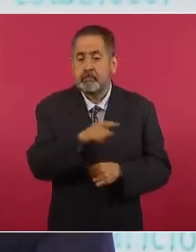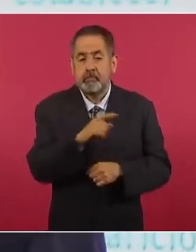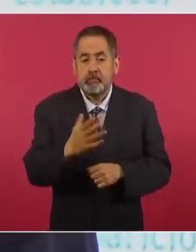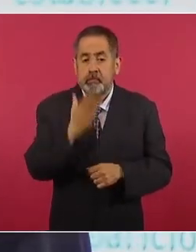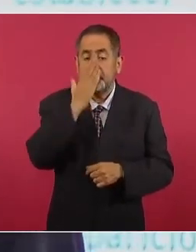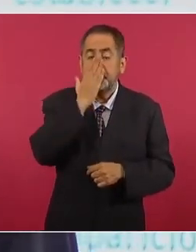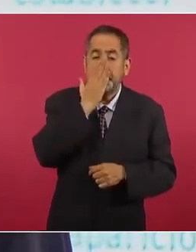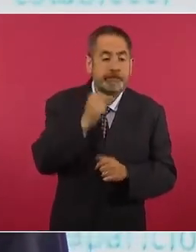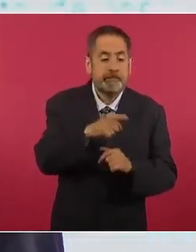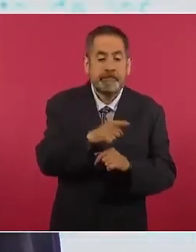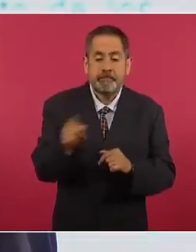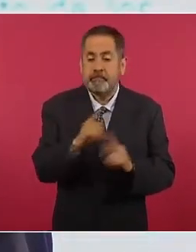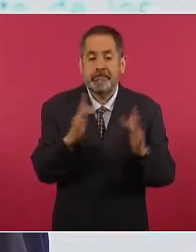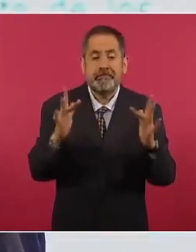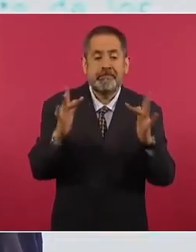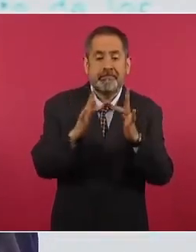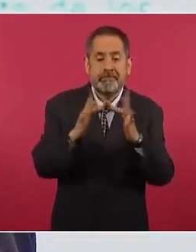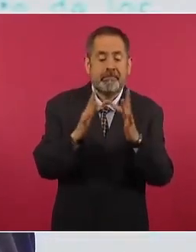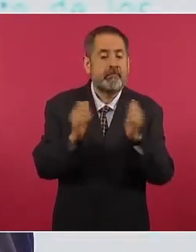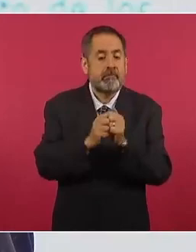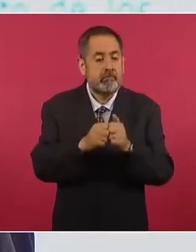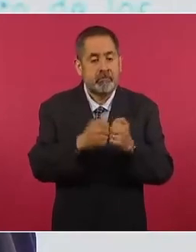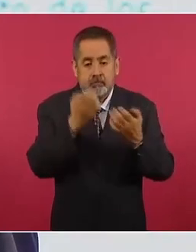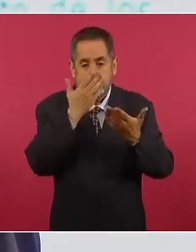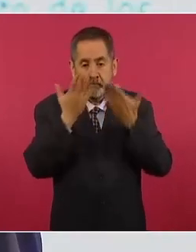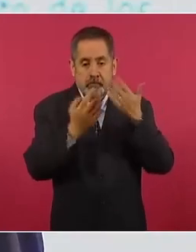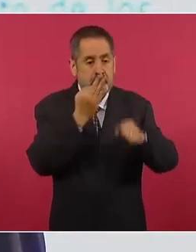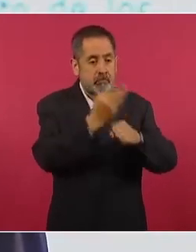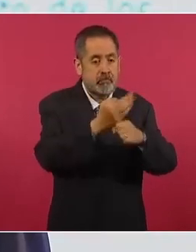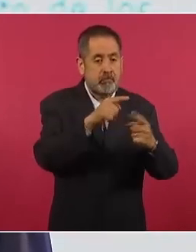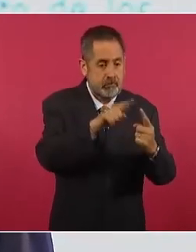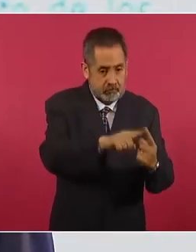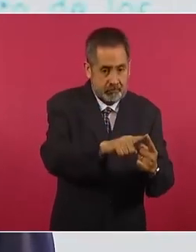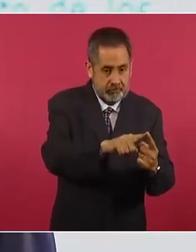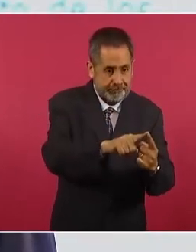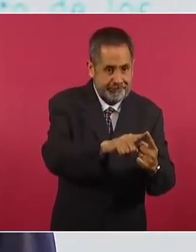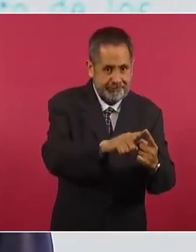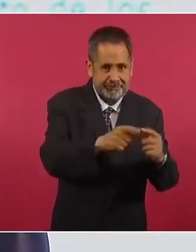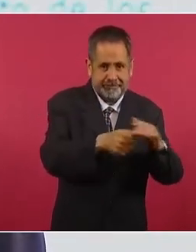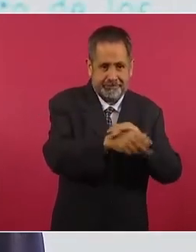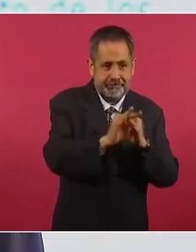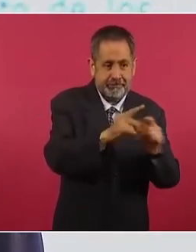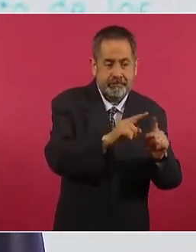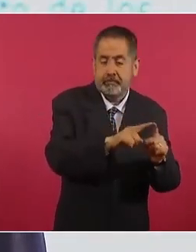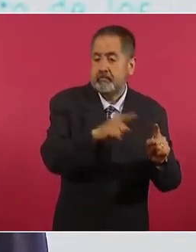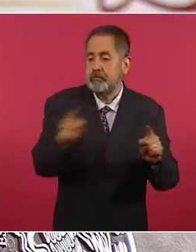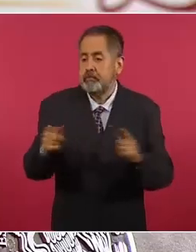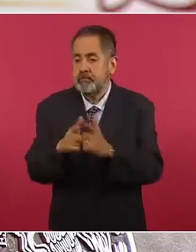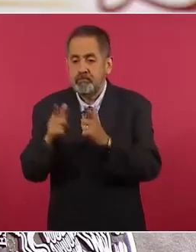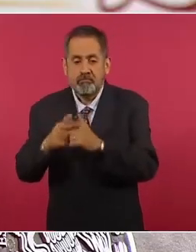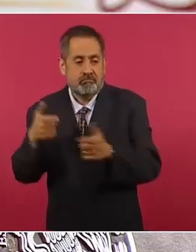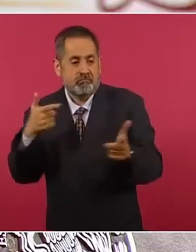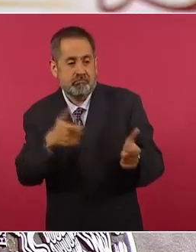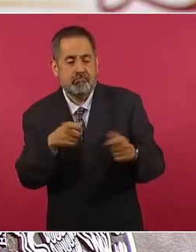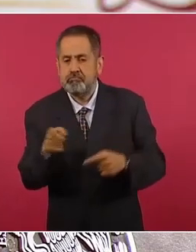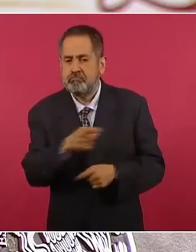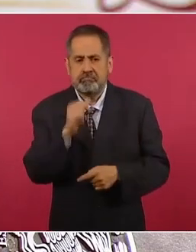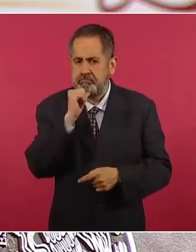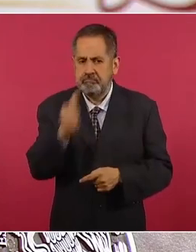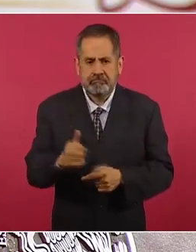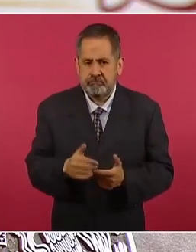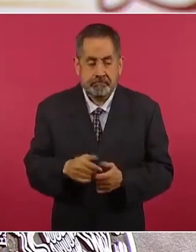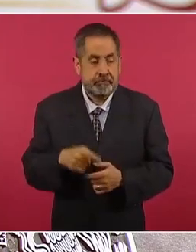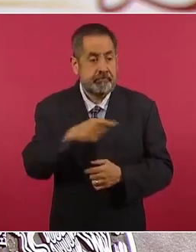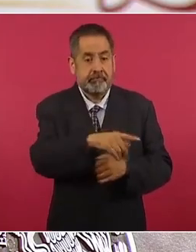o vínculo alguno entre los estudiantes y el grupo delictivo durante los hechos, que tras la salida de la